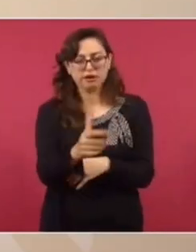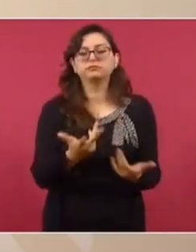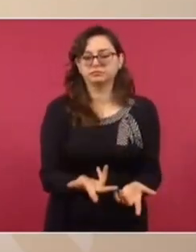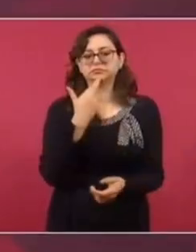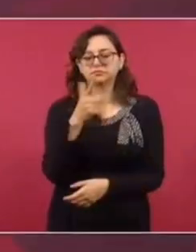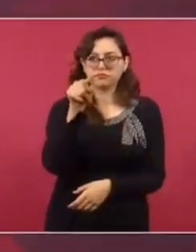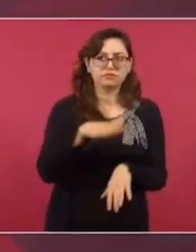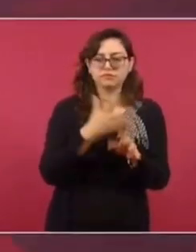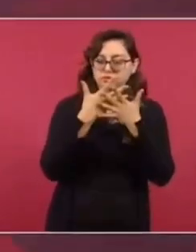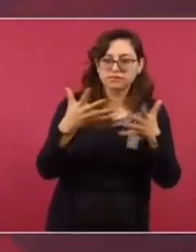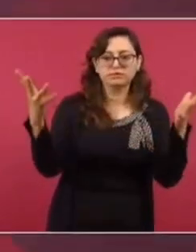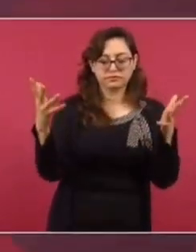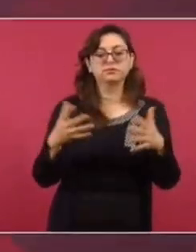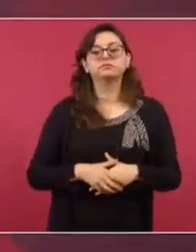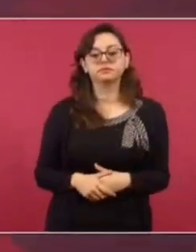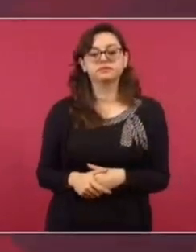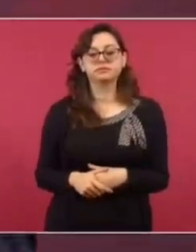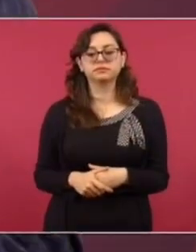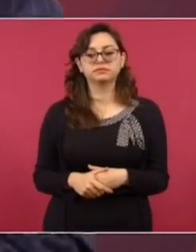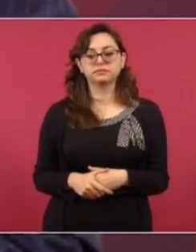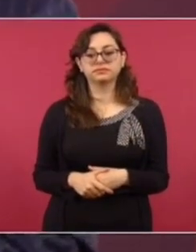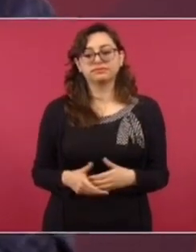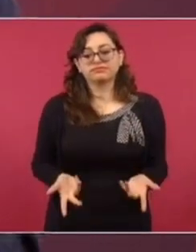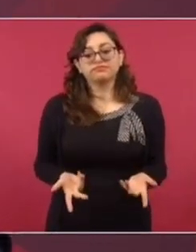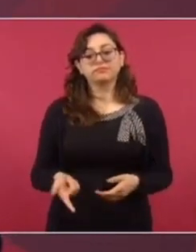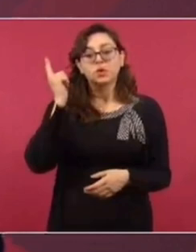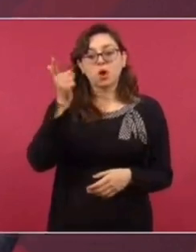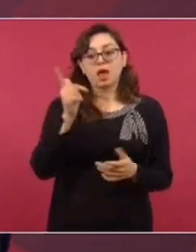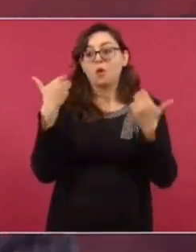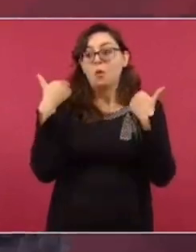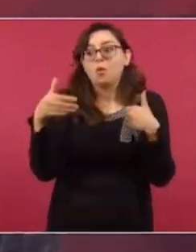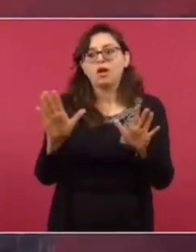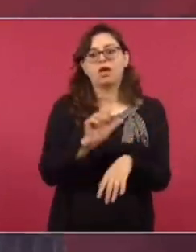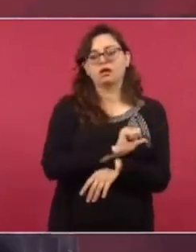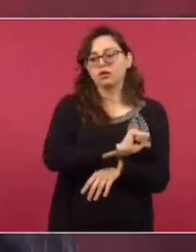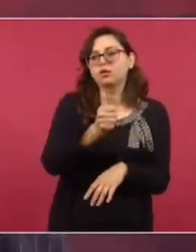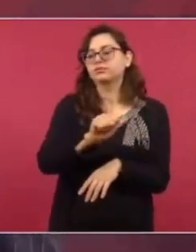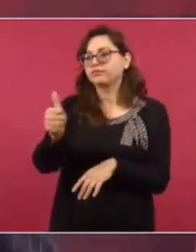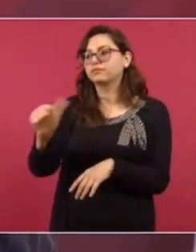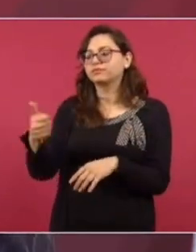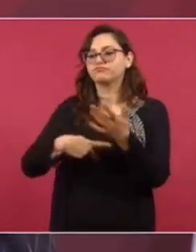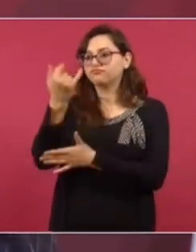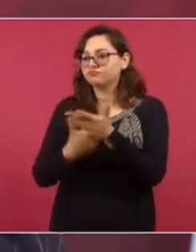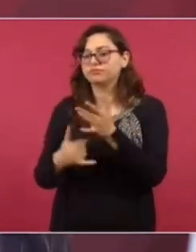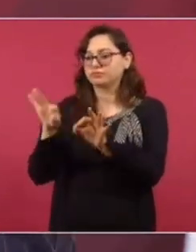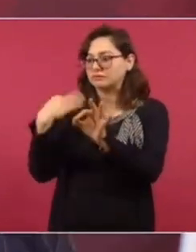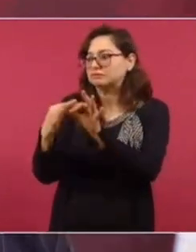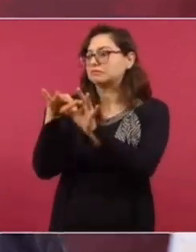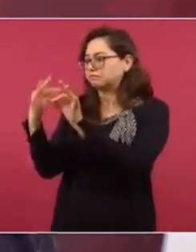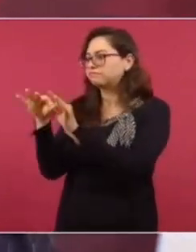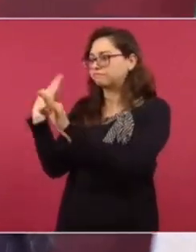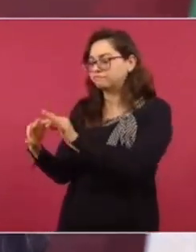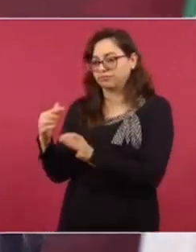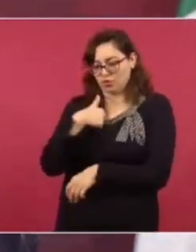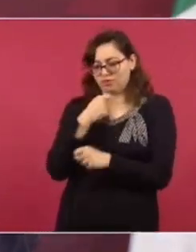yo hubiese tenido el tiempo para dejarlas consolidadas. Por ejemplo, me va a tocar